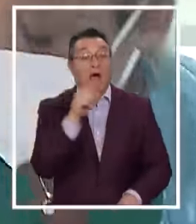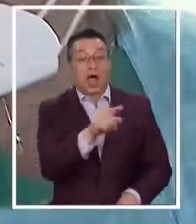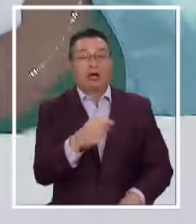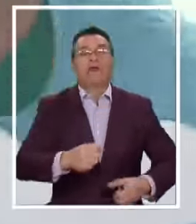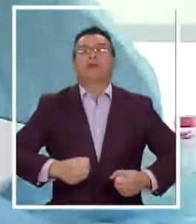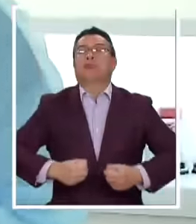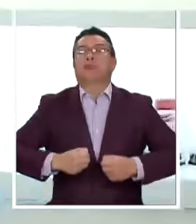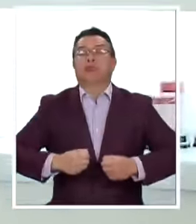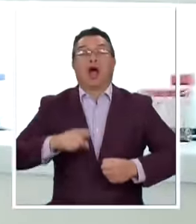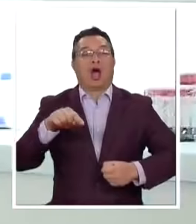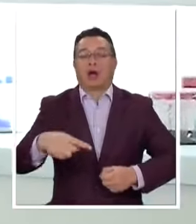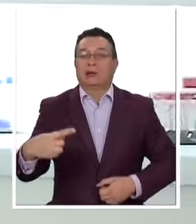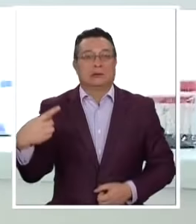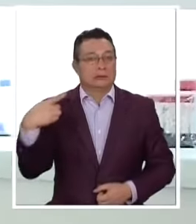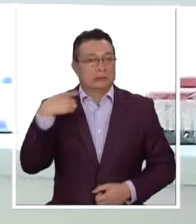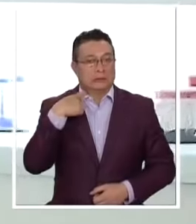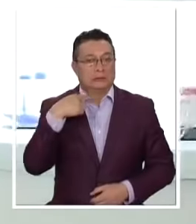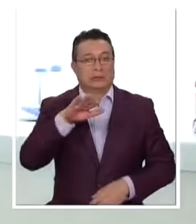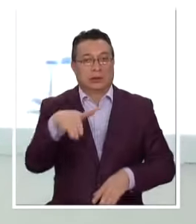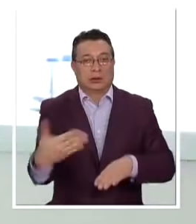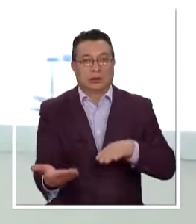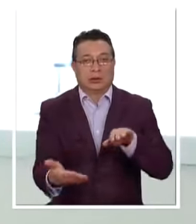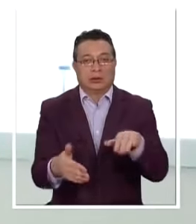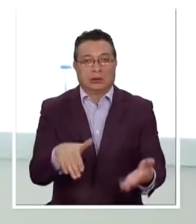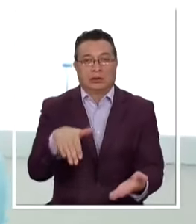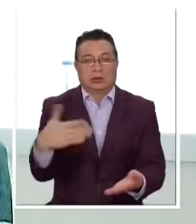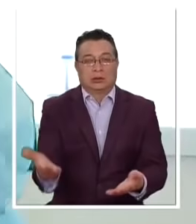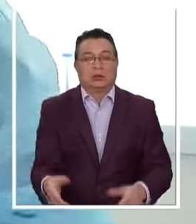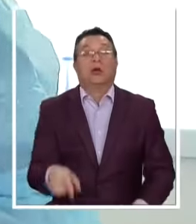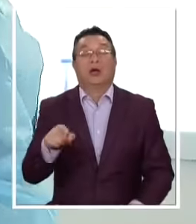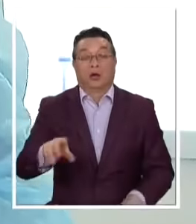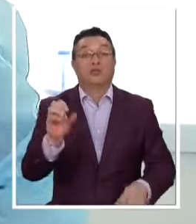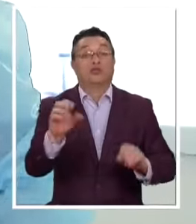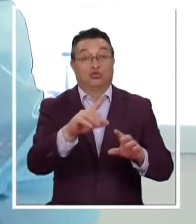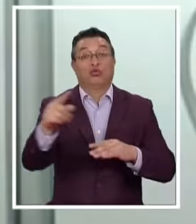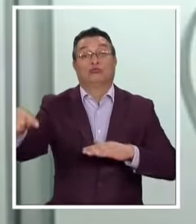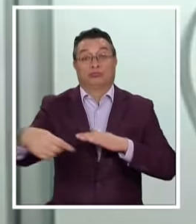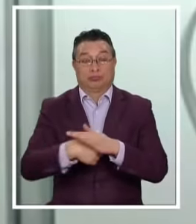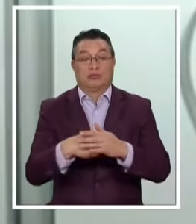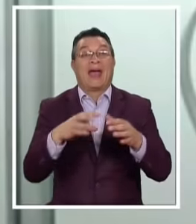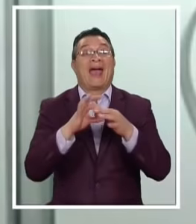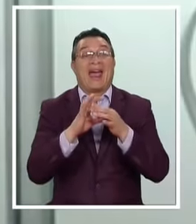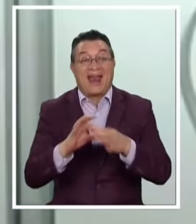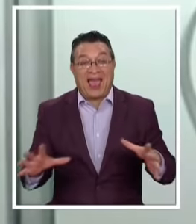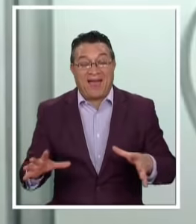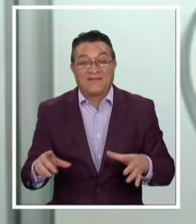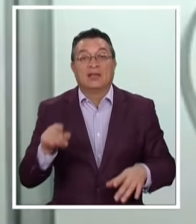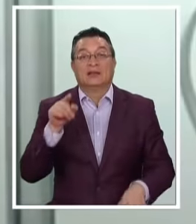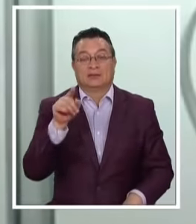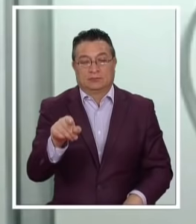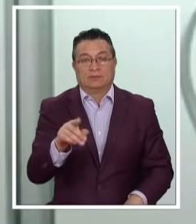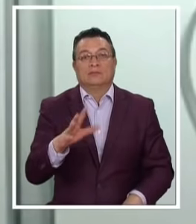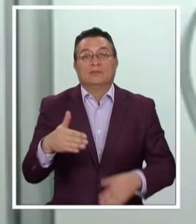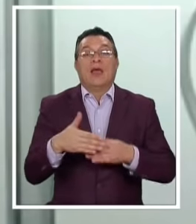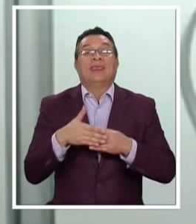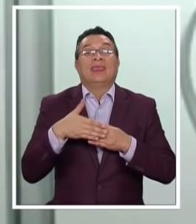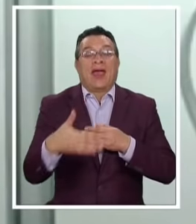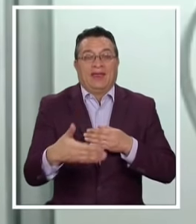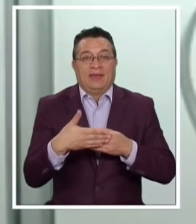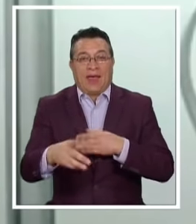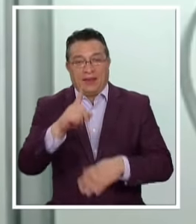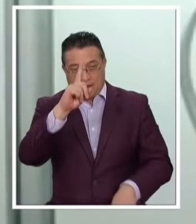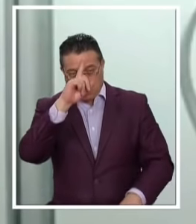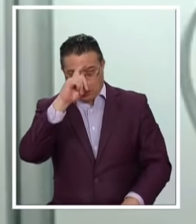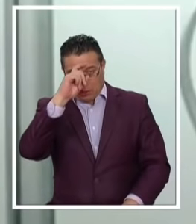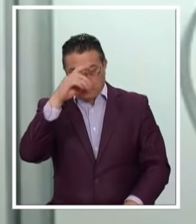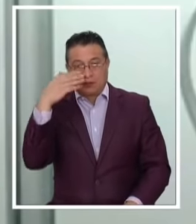más resistentes A la infección Son pacientes Que desde un comienzo Llegan muy graves Eso explica Que estarían consultando Muy tardidamente Cuando